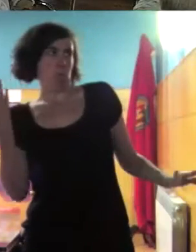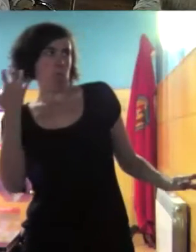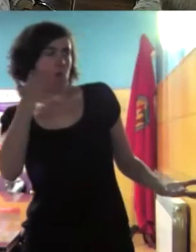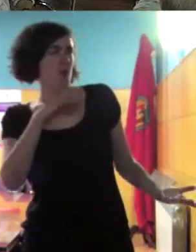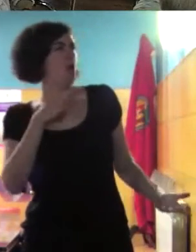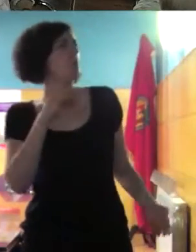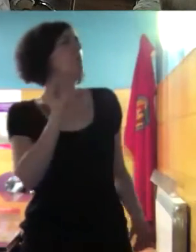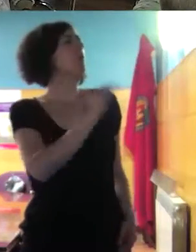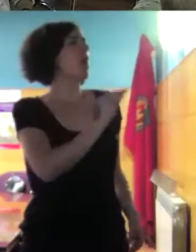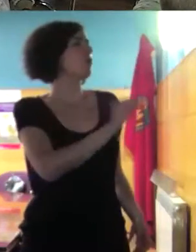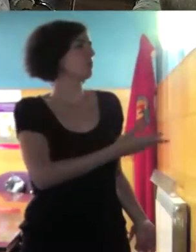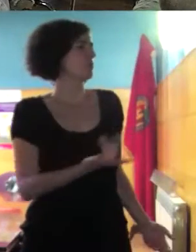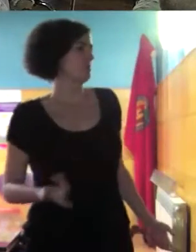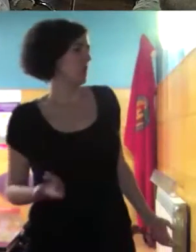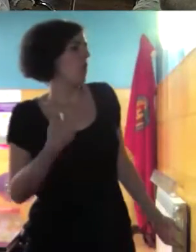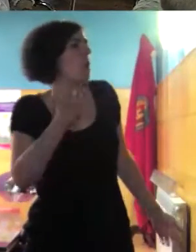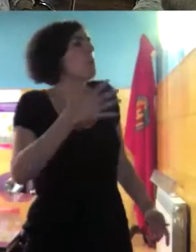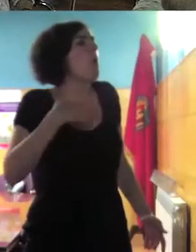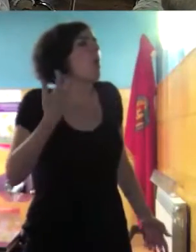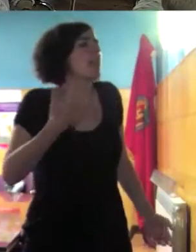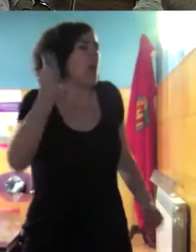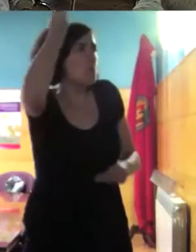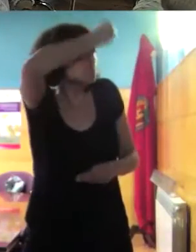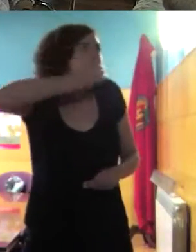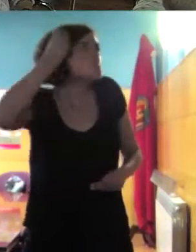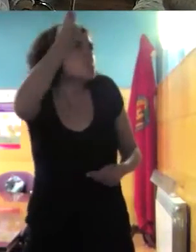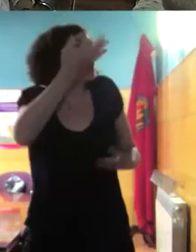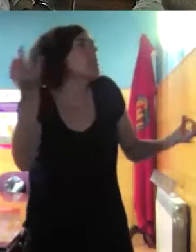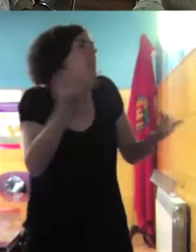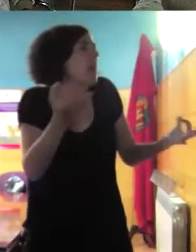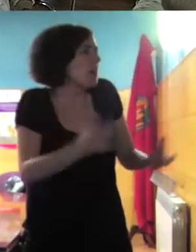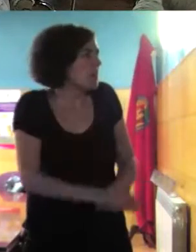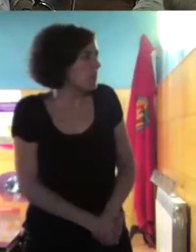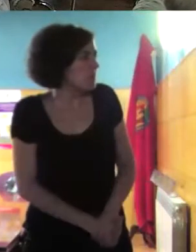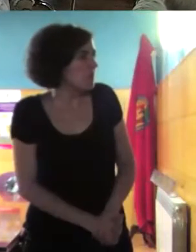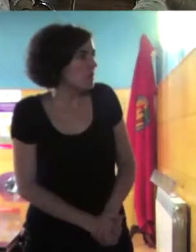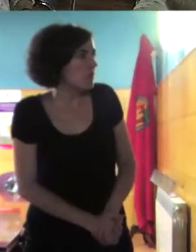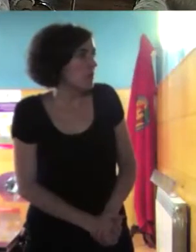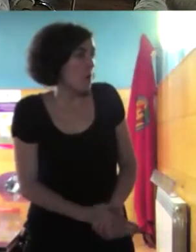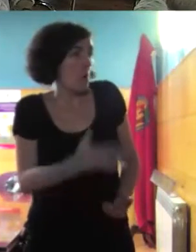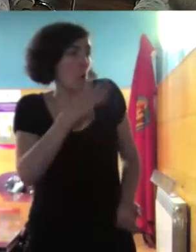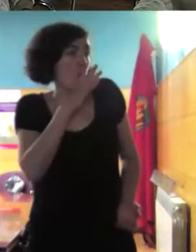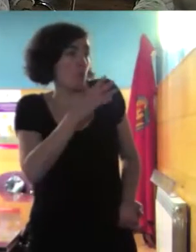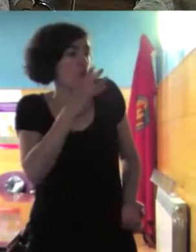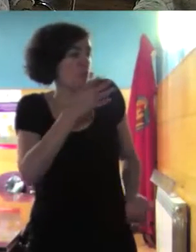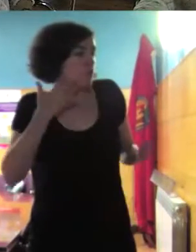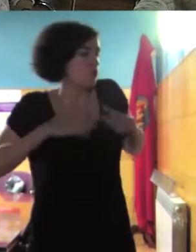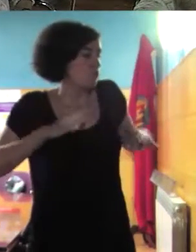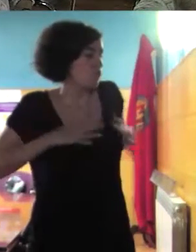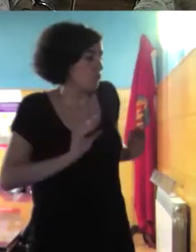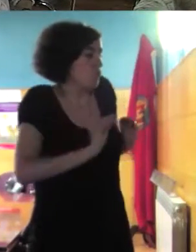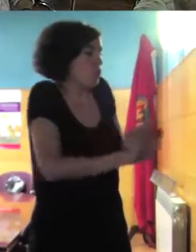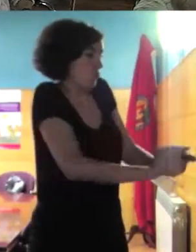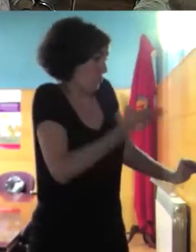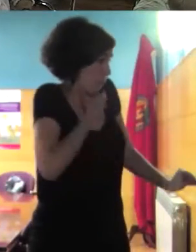a ver qué era lo que le molestaba de esa vestimenta que así como ella iba vestida a su gusto